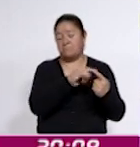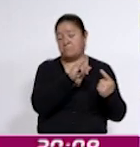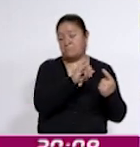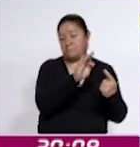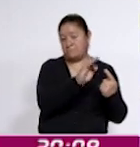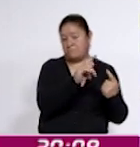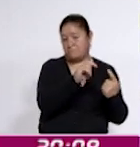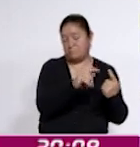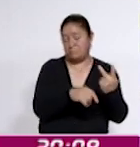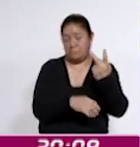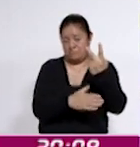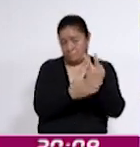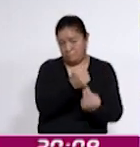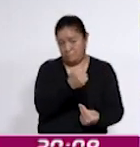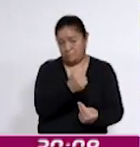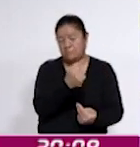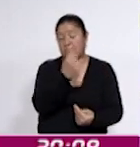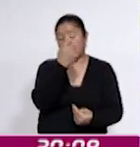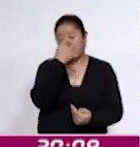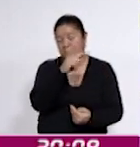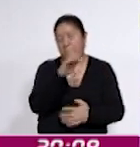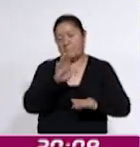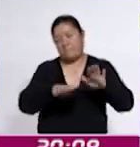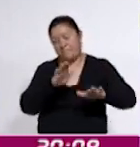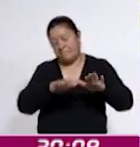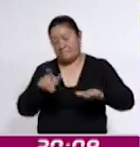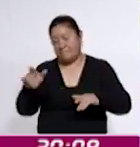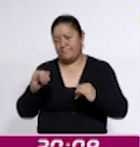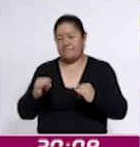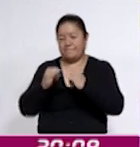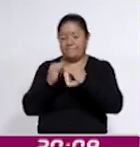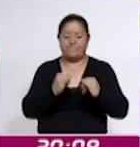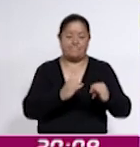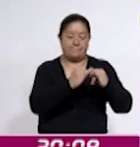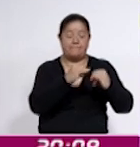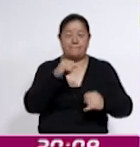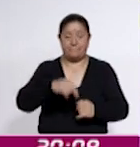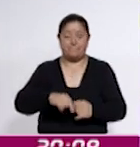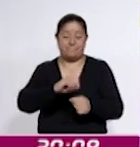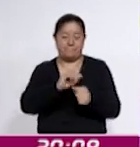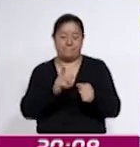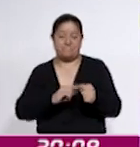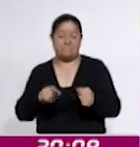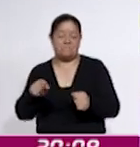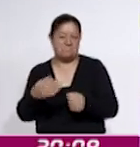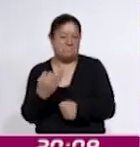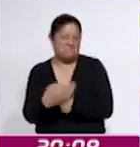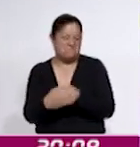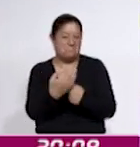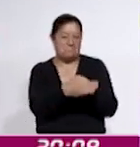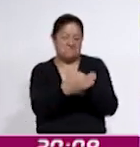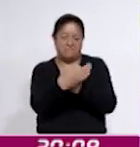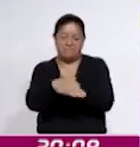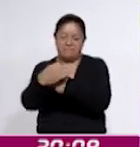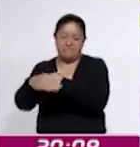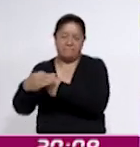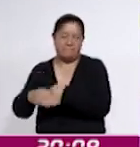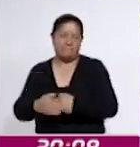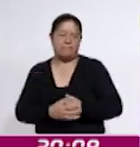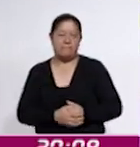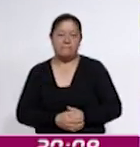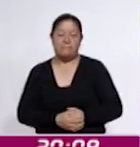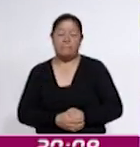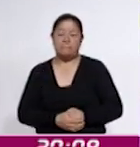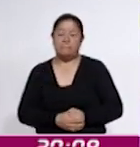se unen los esfuerzos. A veces parece que las instituciones en nuestro país no hacen lo necesario, no muchas veces en sus respectivos